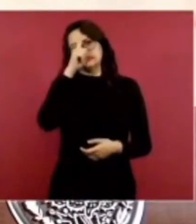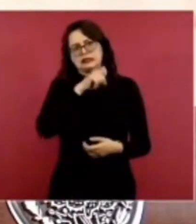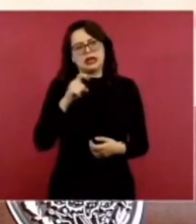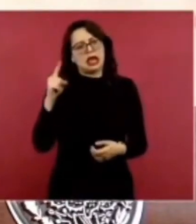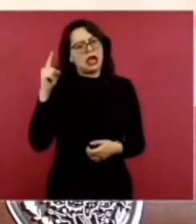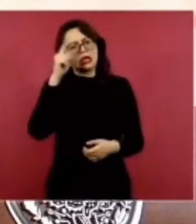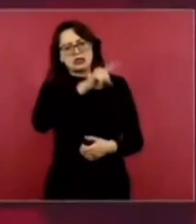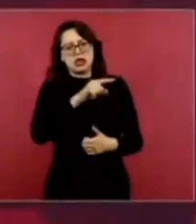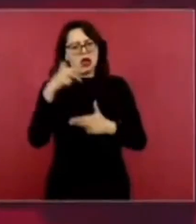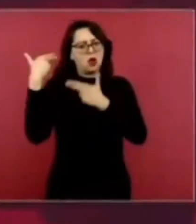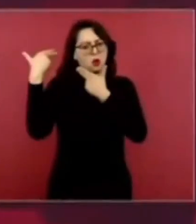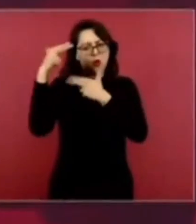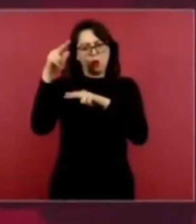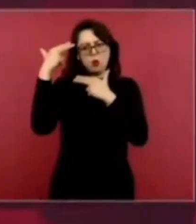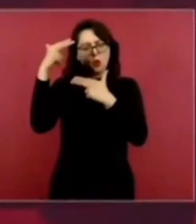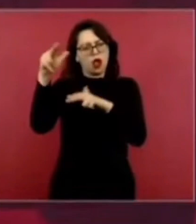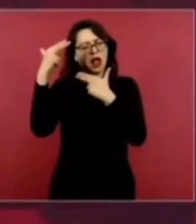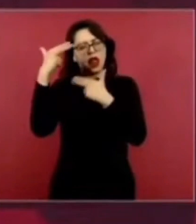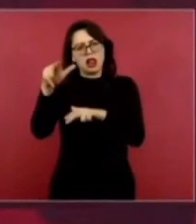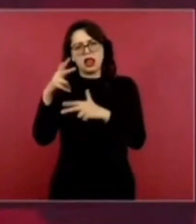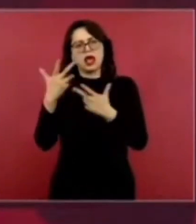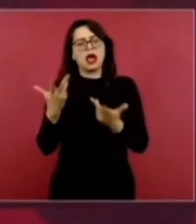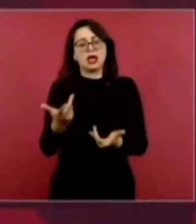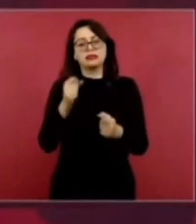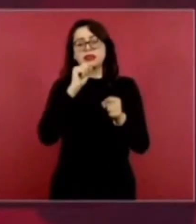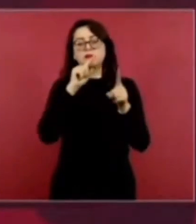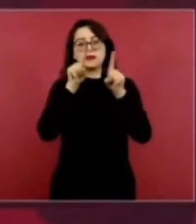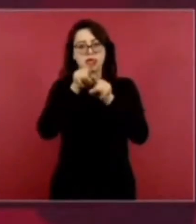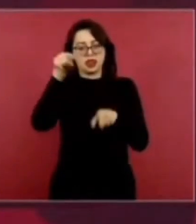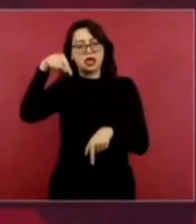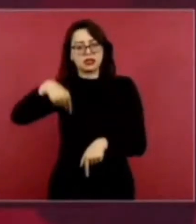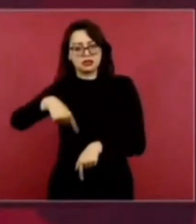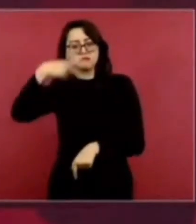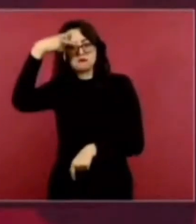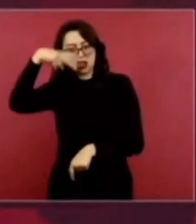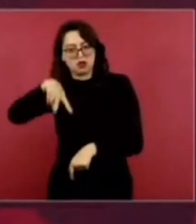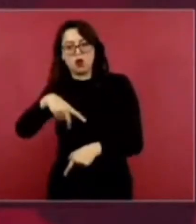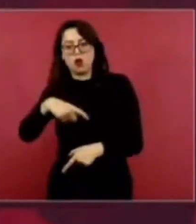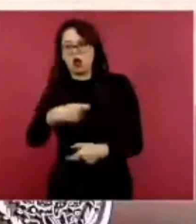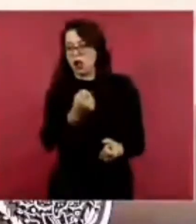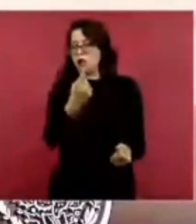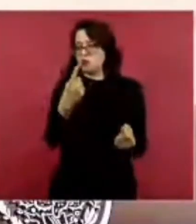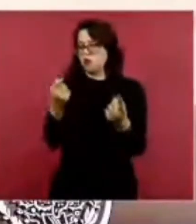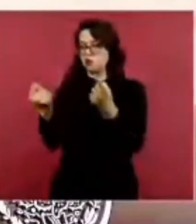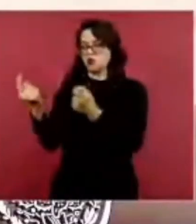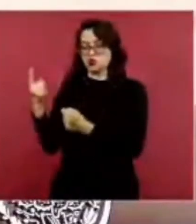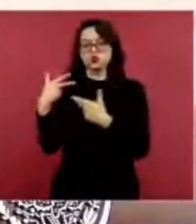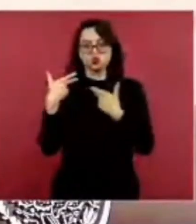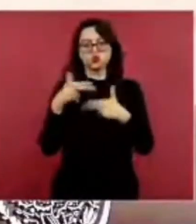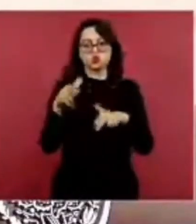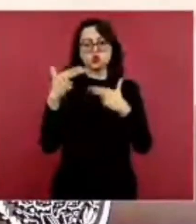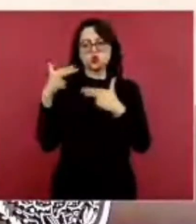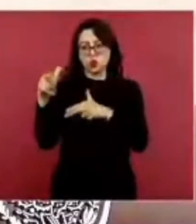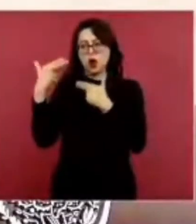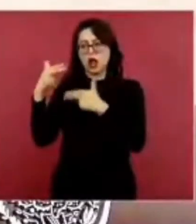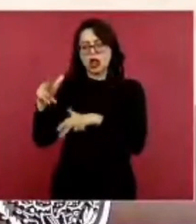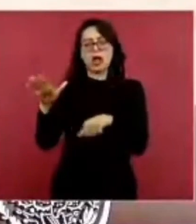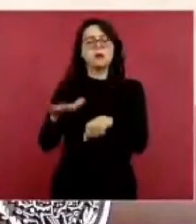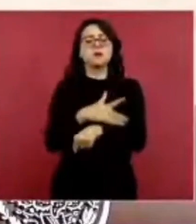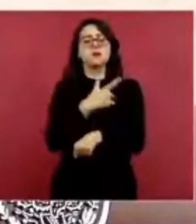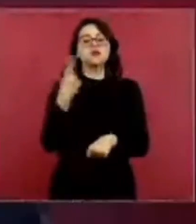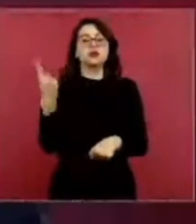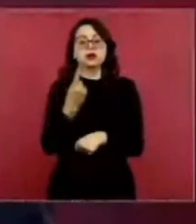de organizaciones empresariales mexicanas, sobre todo por los